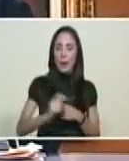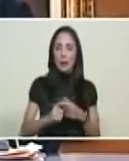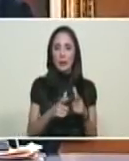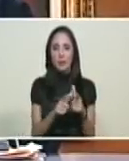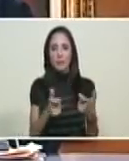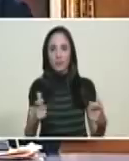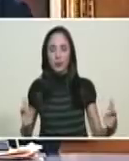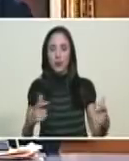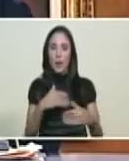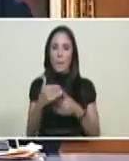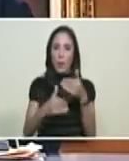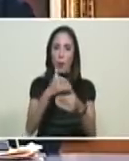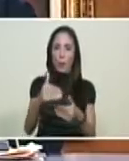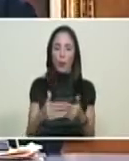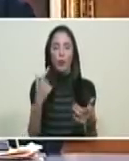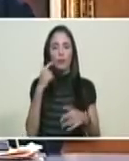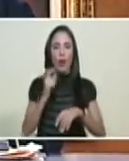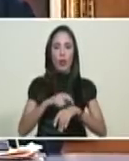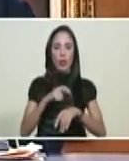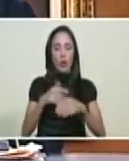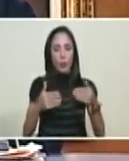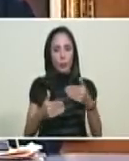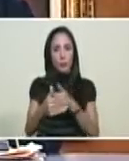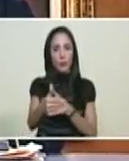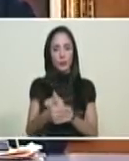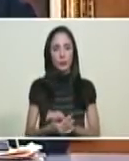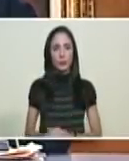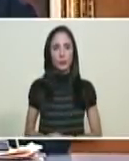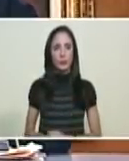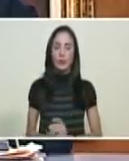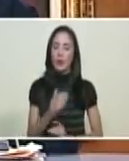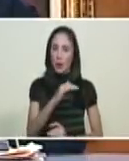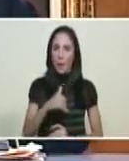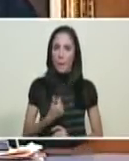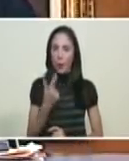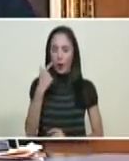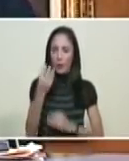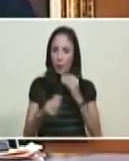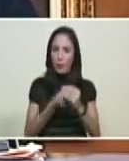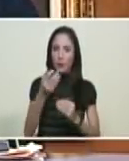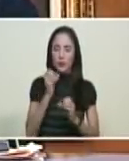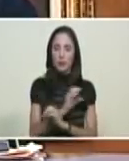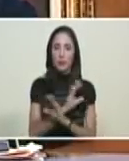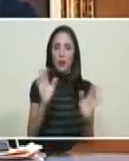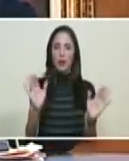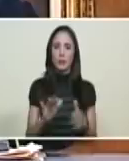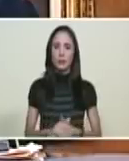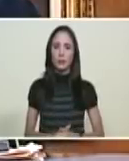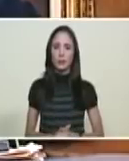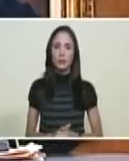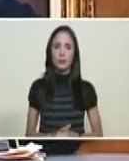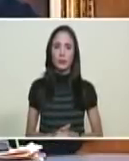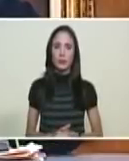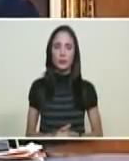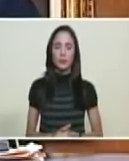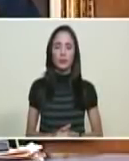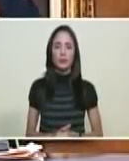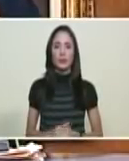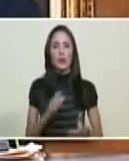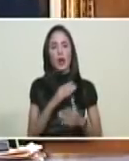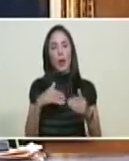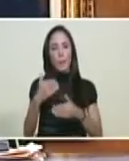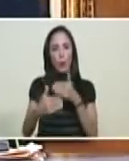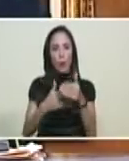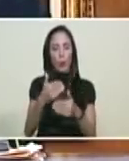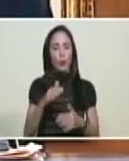y largo plazo. Le puede y le va a dar al país a corto, a mediano y